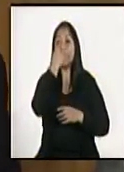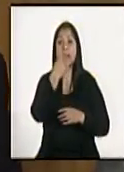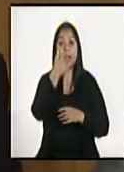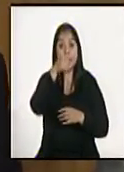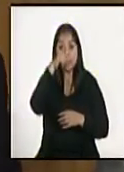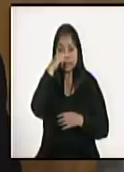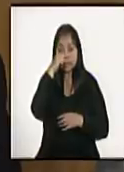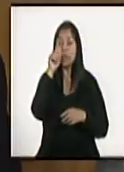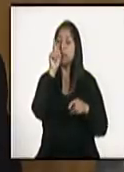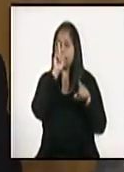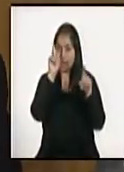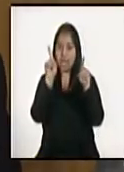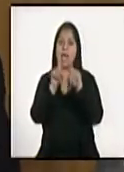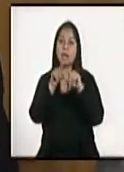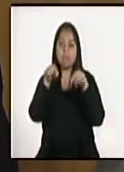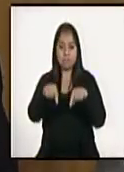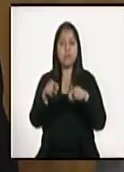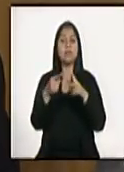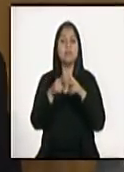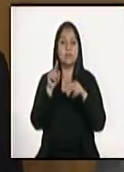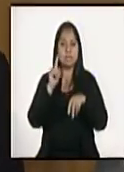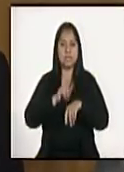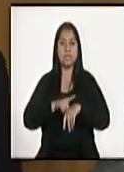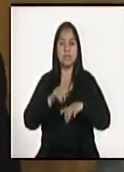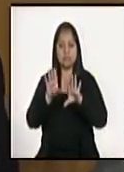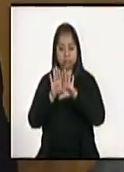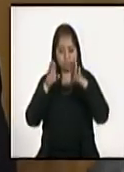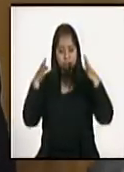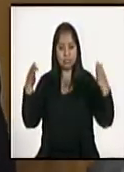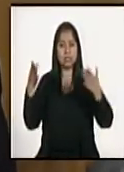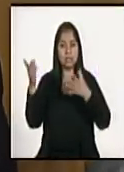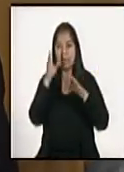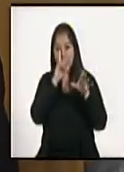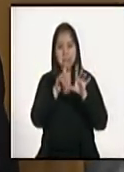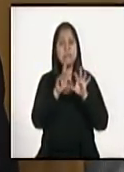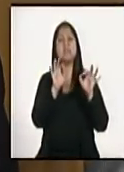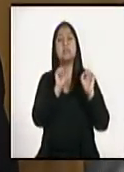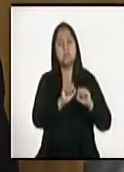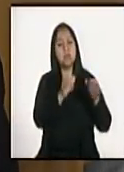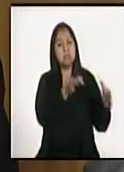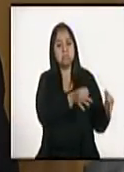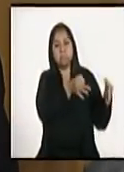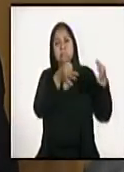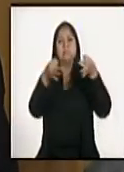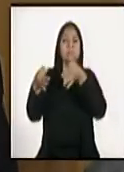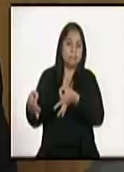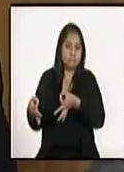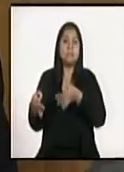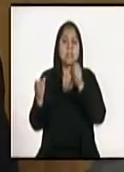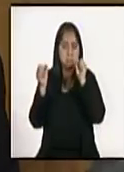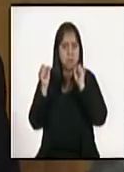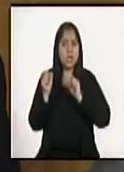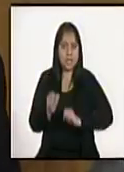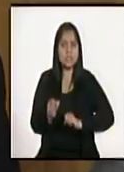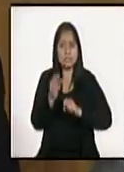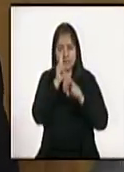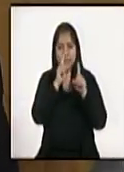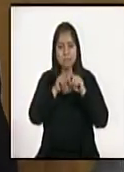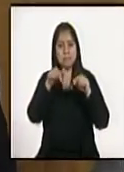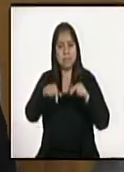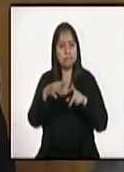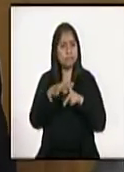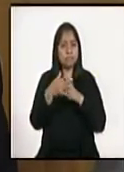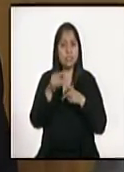dejó abierta en esta resolución la posibilidad de correr los plazos por más días, de mantenerse las circunstancias actuales